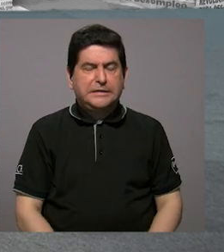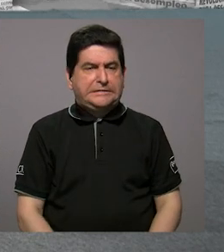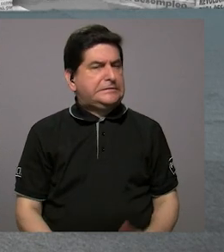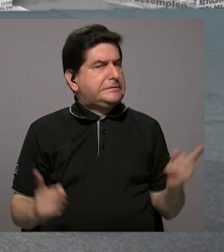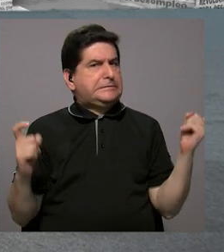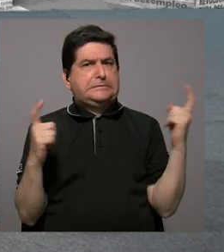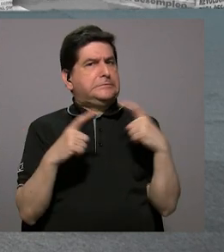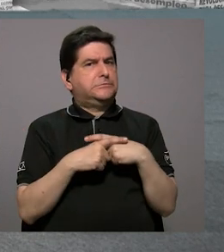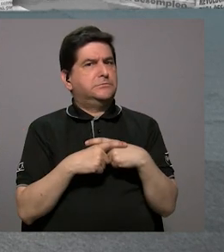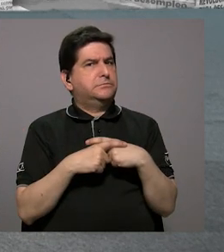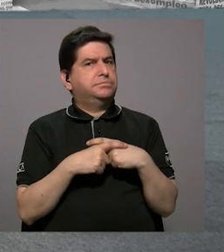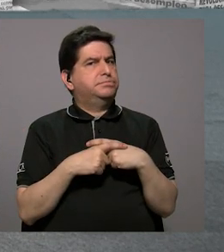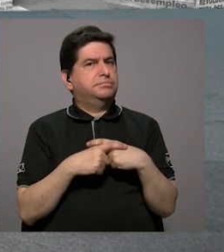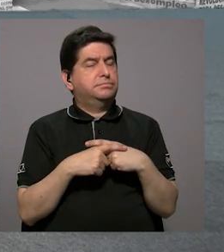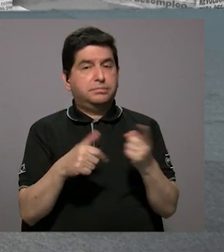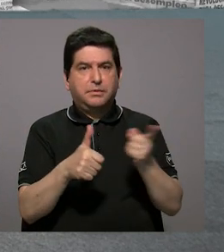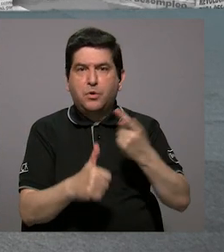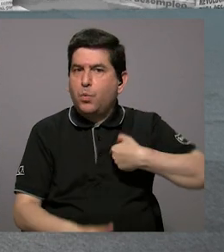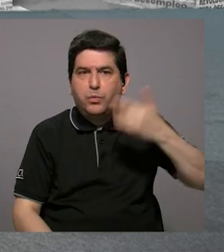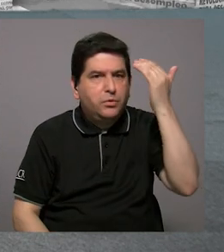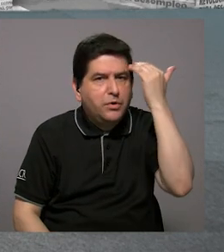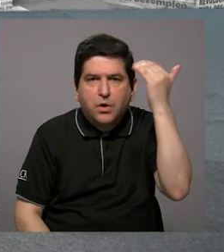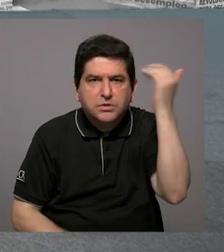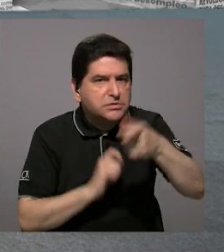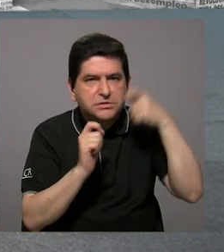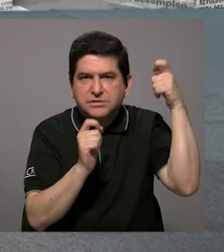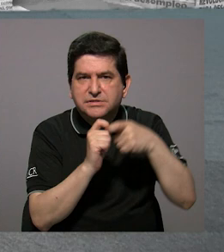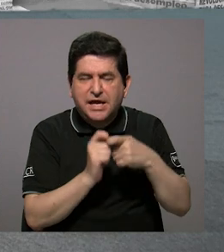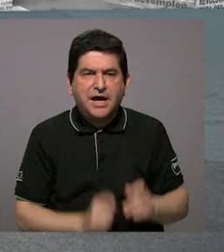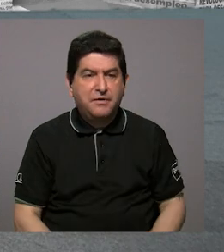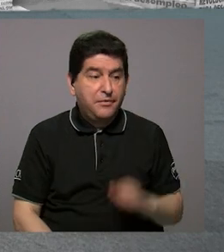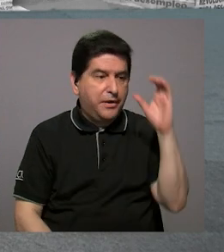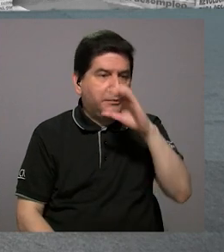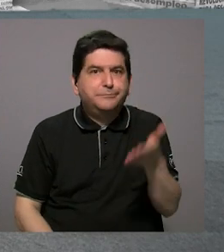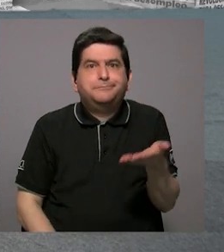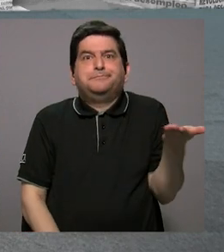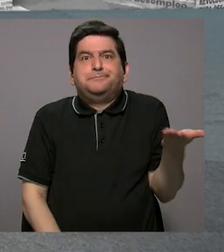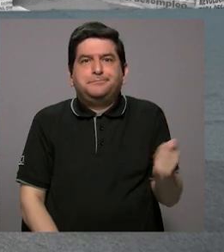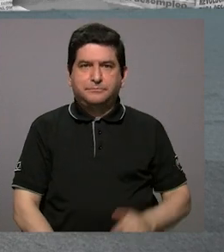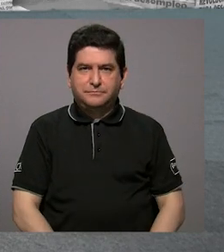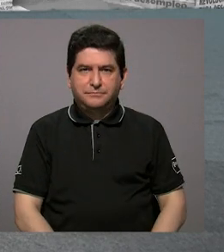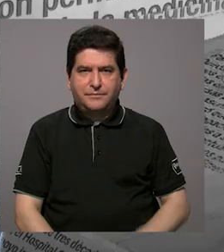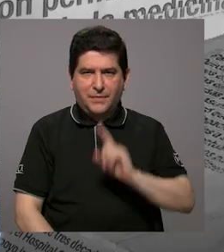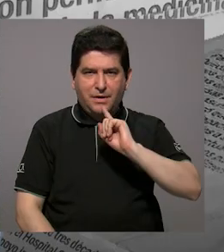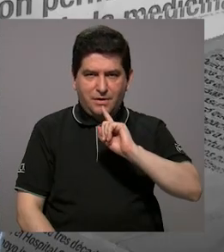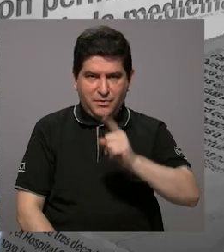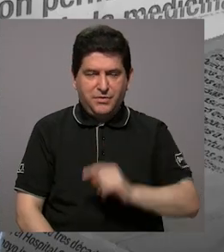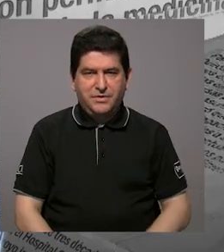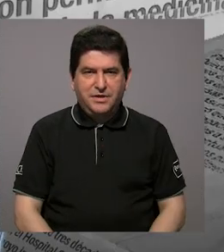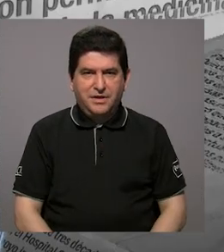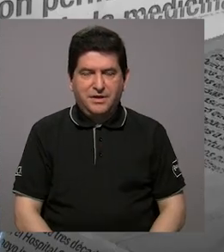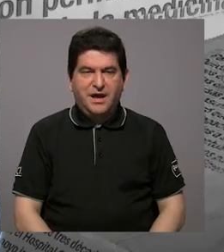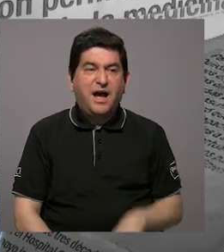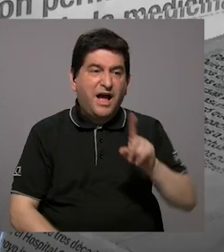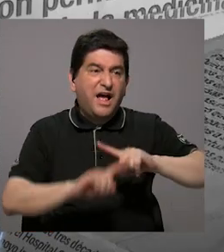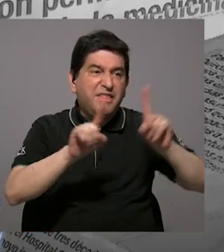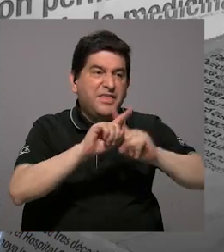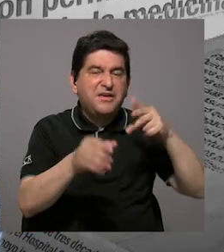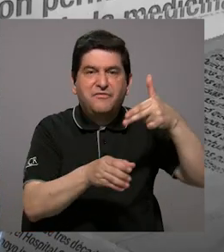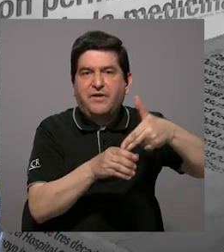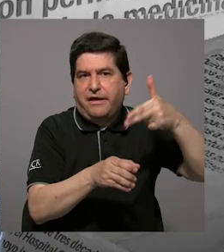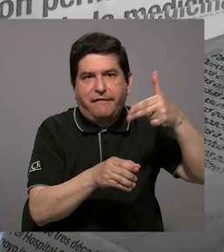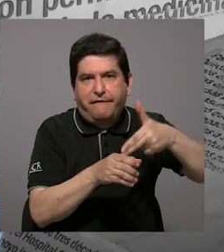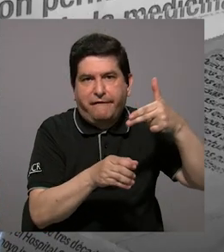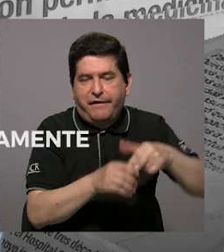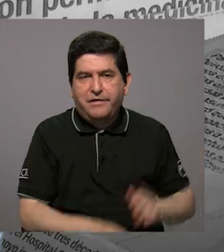es muy complicado porque primero uno no sabe exactamente qué es lo que anda buscando. Como mencionaba, pues bueno, la familia